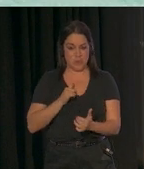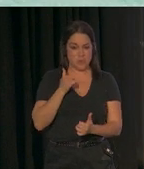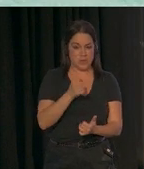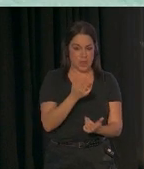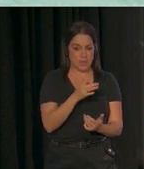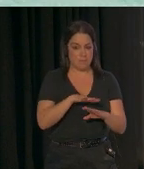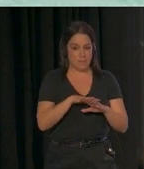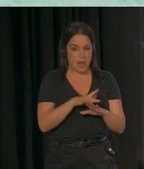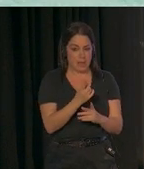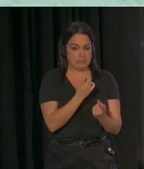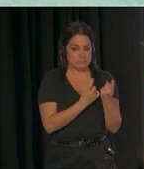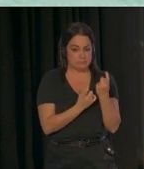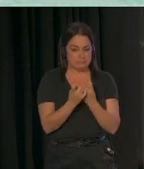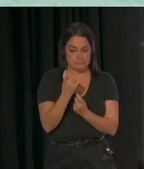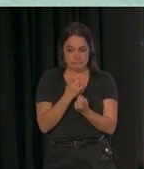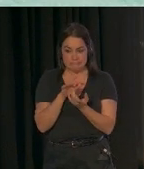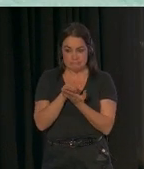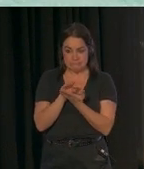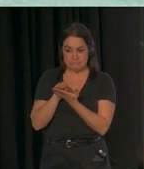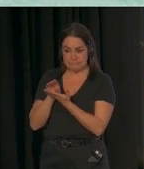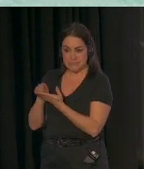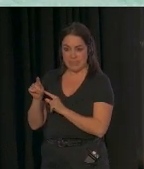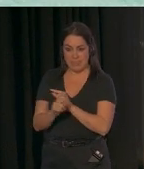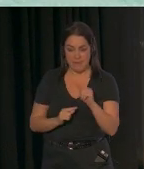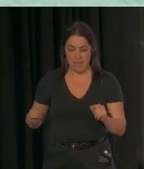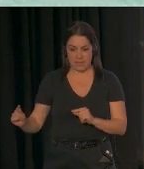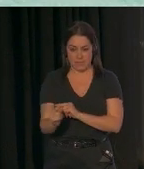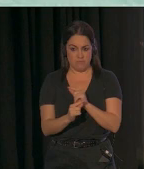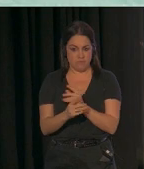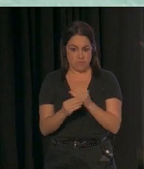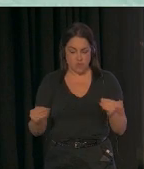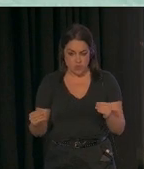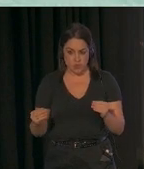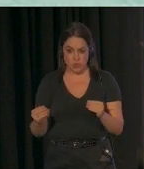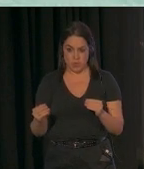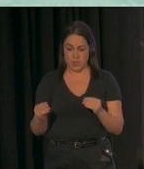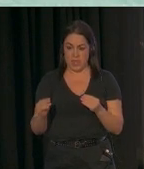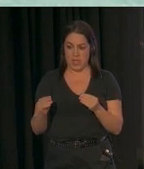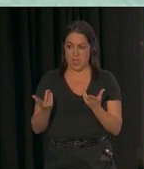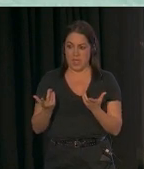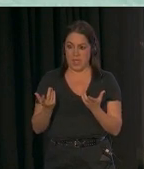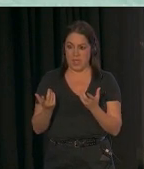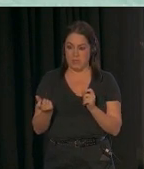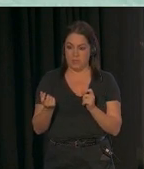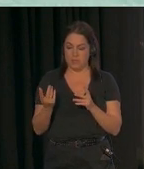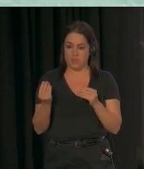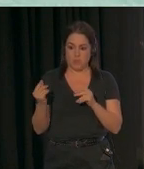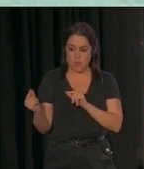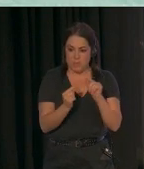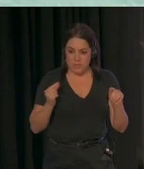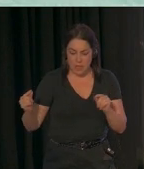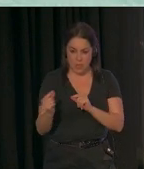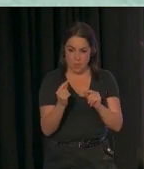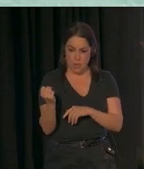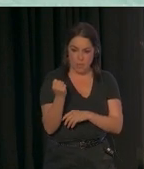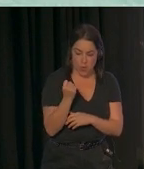y debate. Hay muchísimo debate y muchísima conversación, mucho apoyo dentro